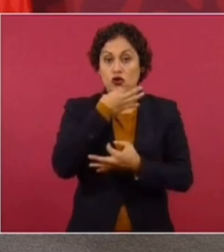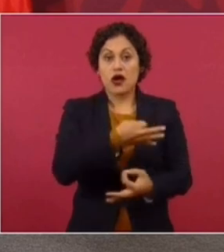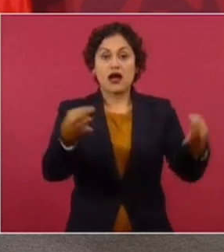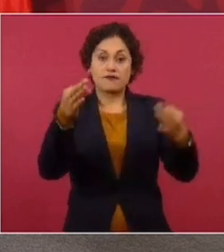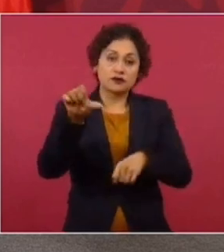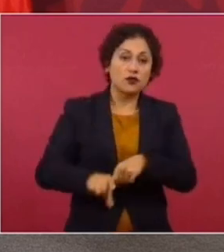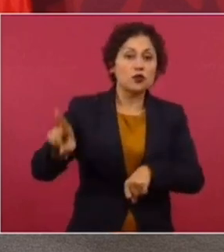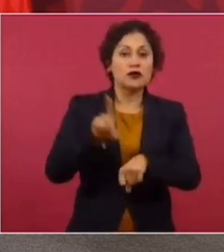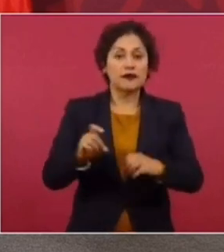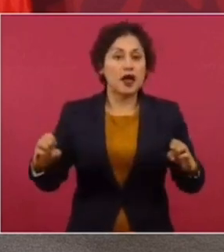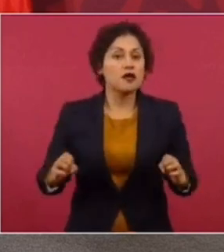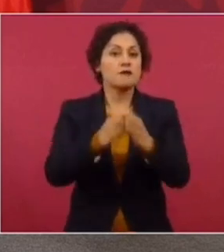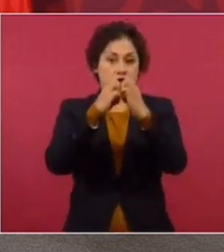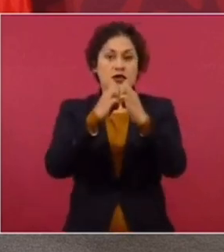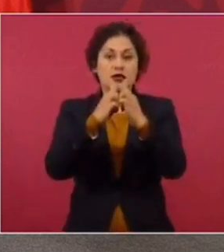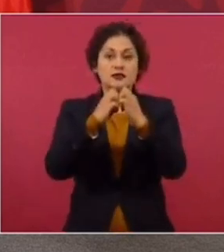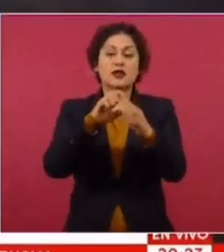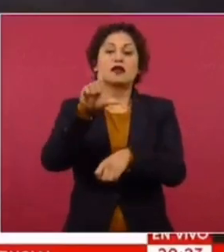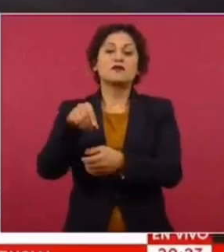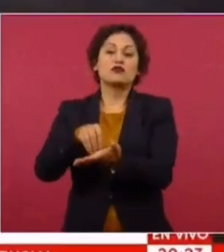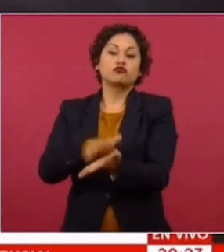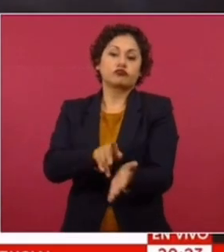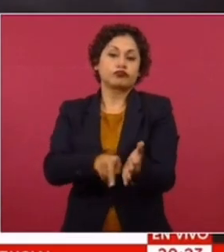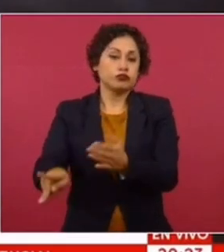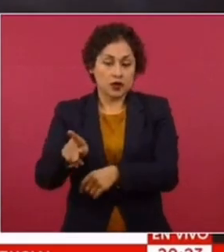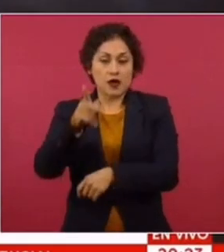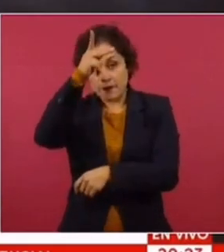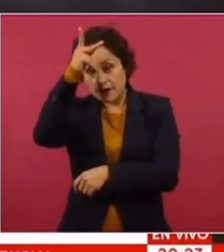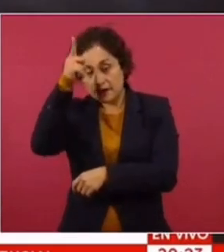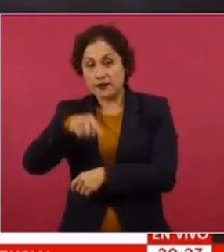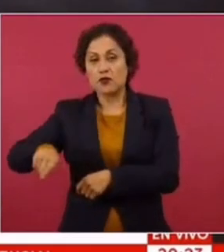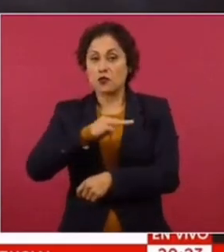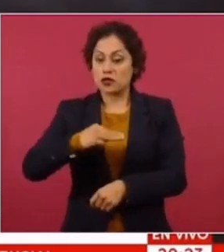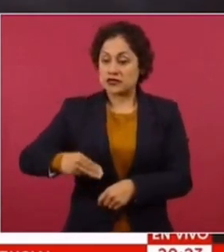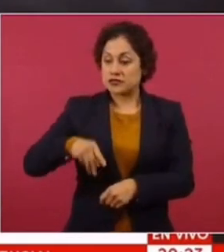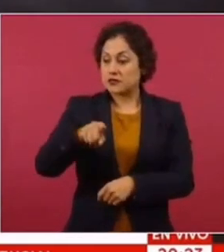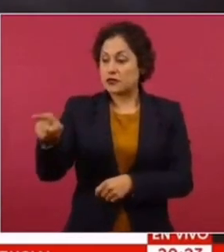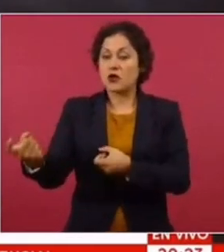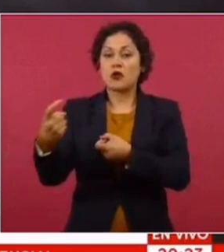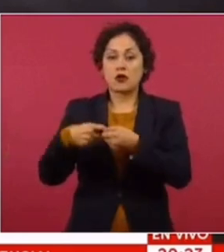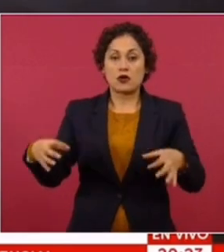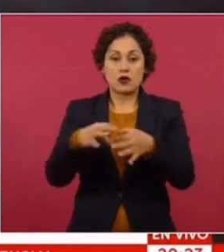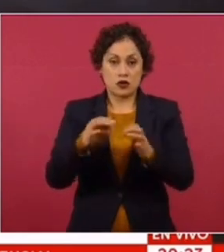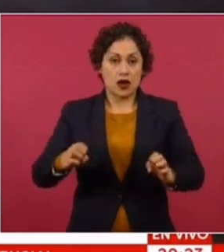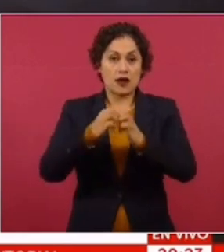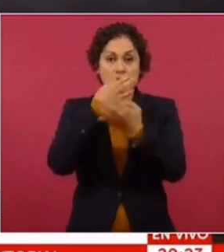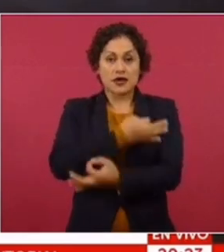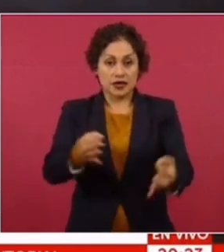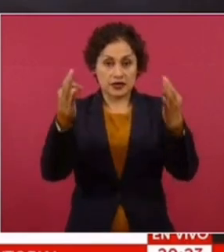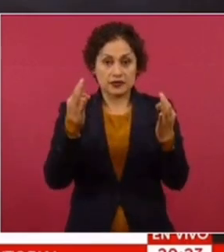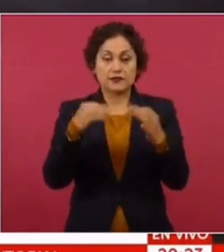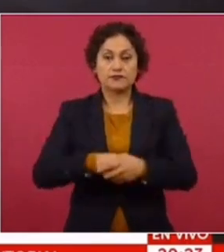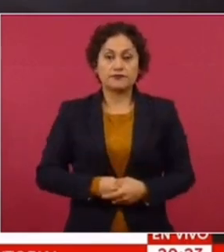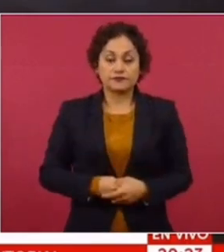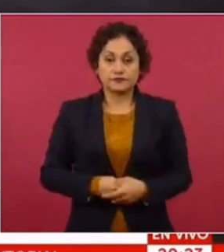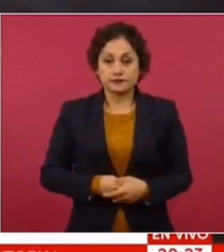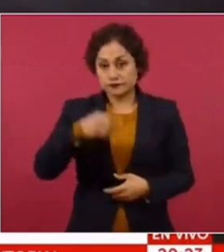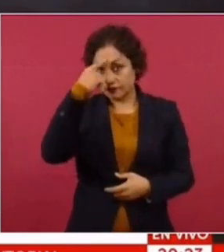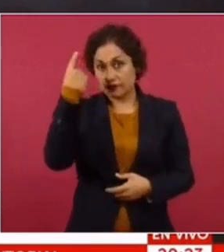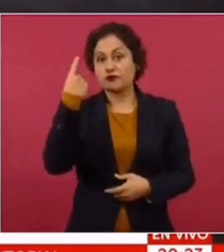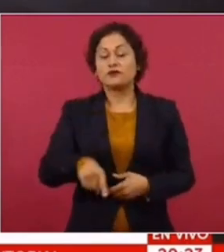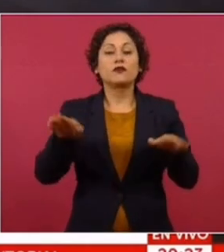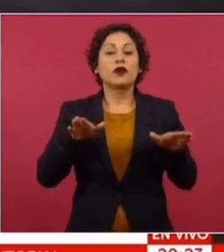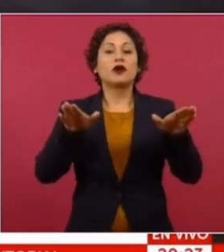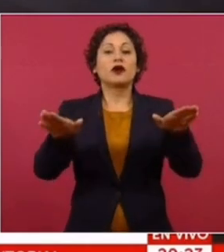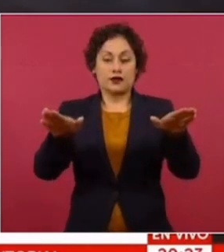emergencia el día de hoy y va a salir en una edición extraordinaria el diario oficial peruano, el departamento de Arequipa y de Ica que se suma a la emergencia decretada en Andahuaylas para que las fuerzas